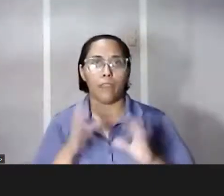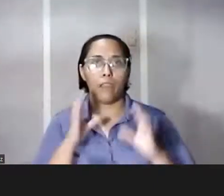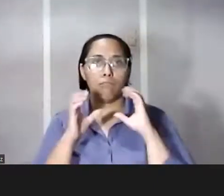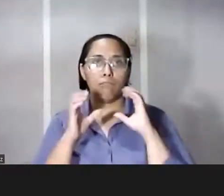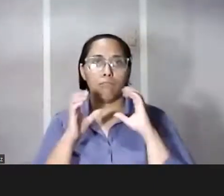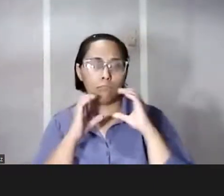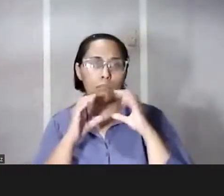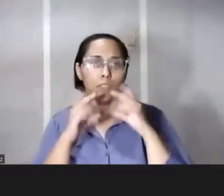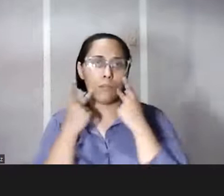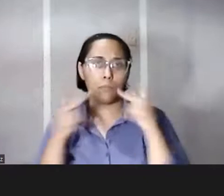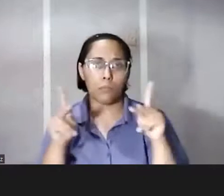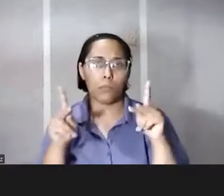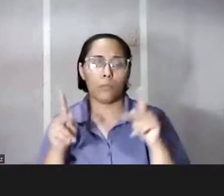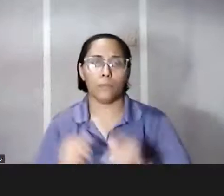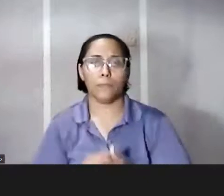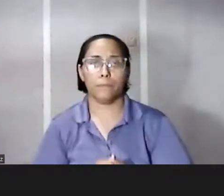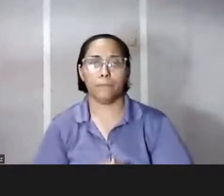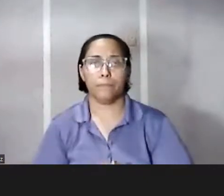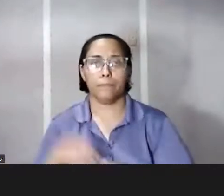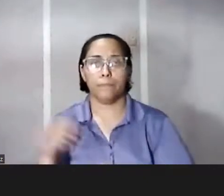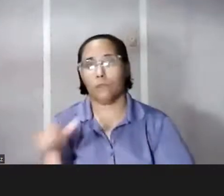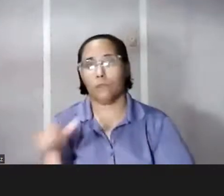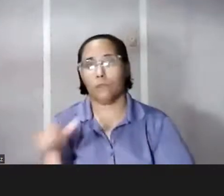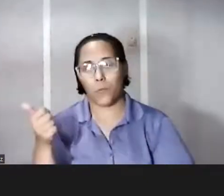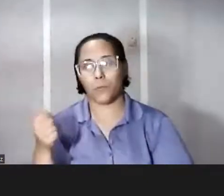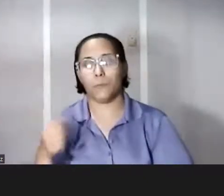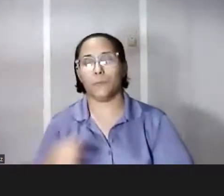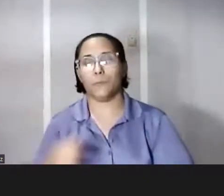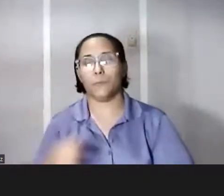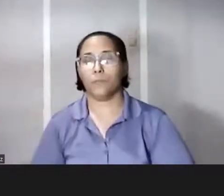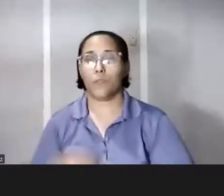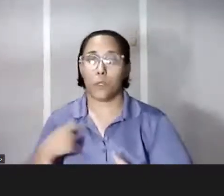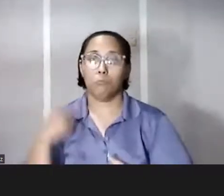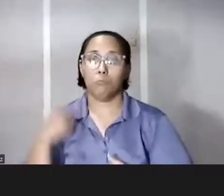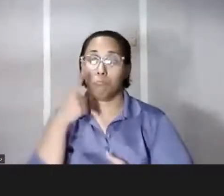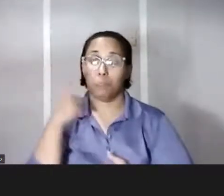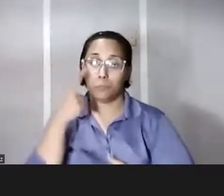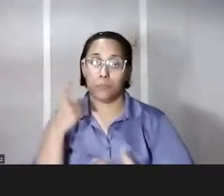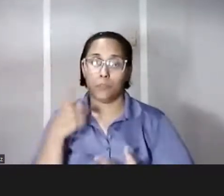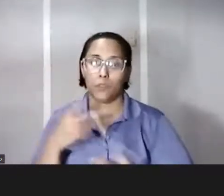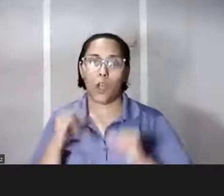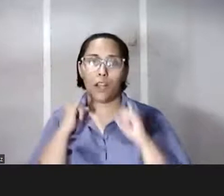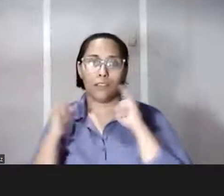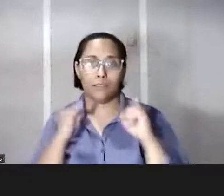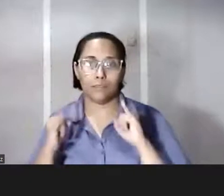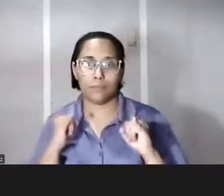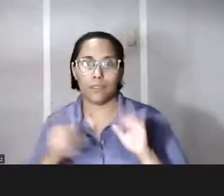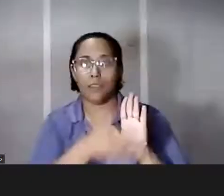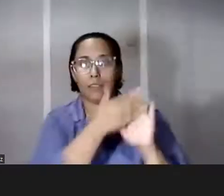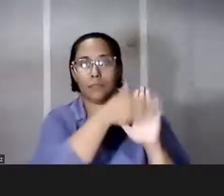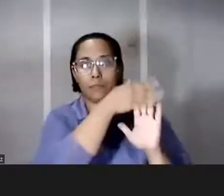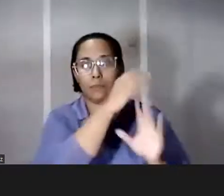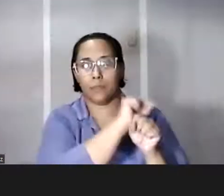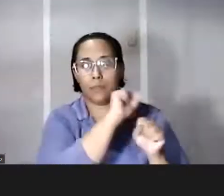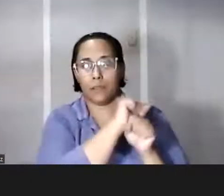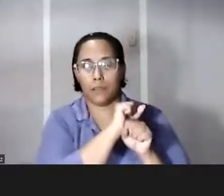público otro pues ese es un modelo verdad que yo creo que y a partir de las entrevistas que yo desarrollé para el trabajo que